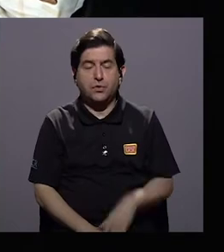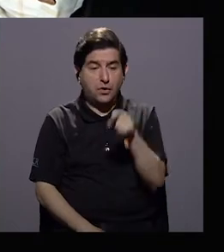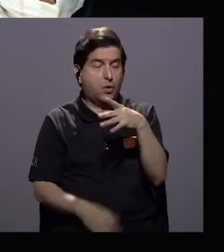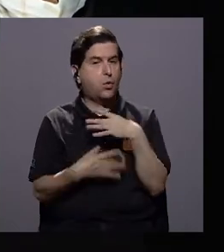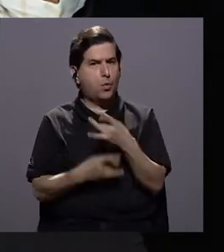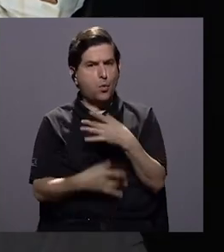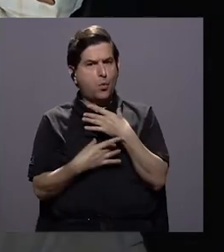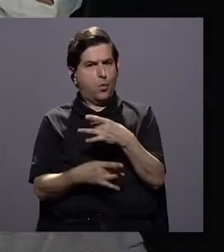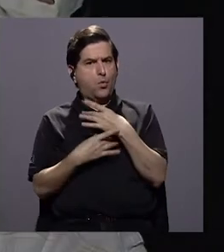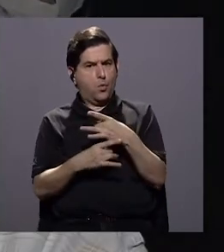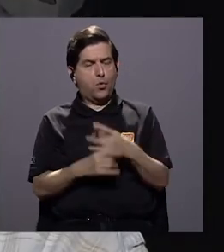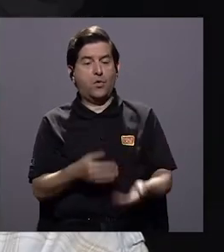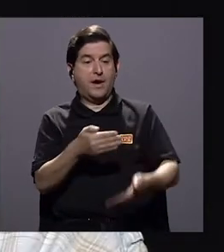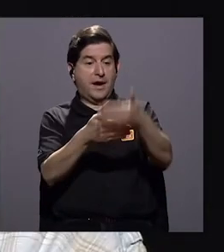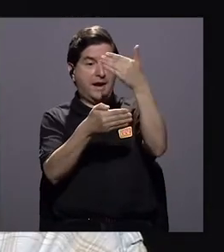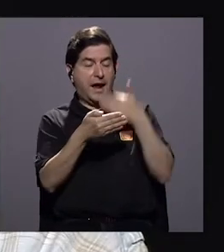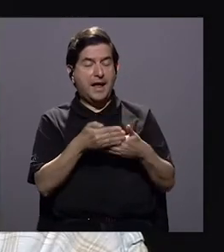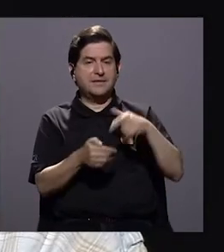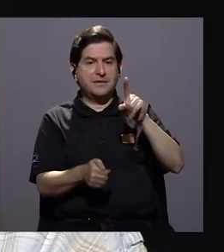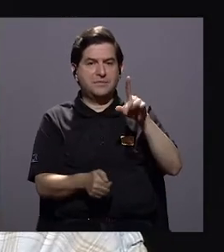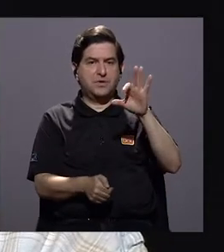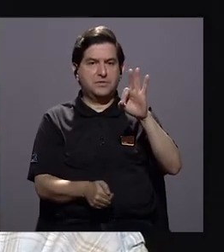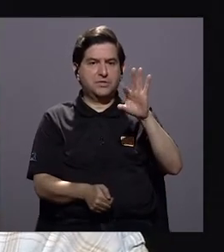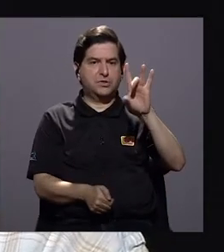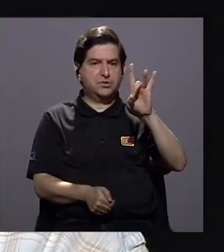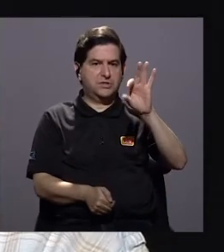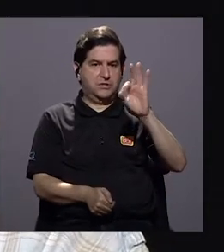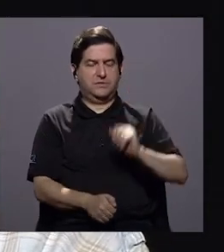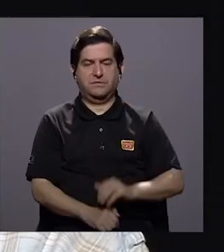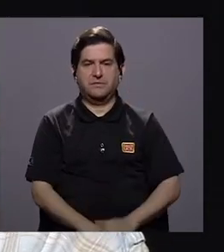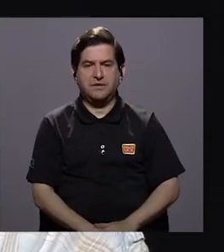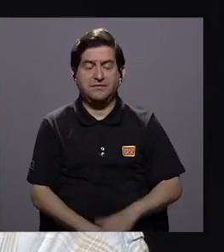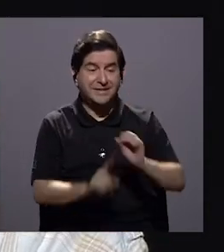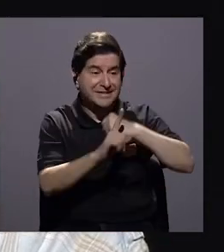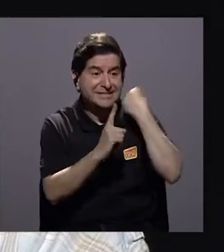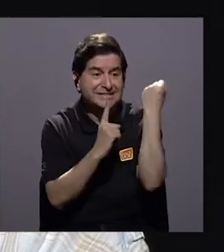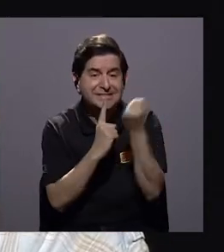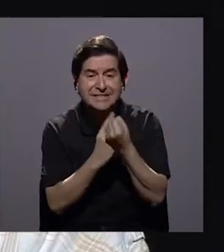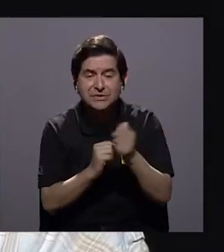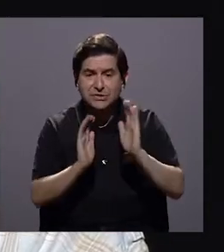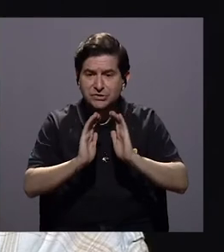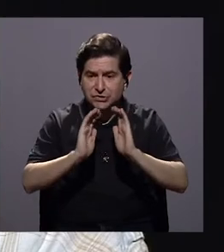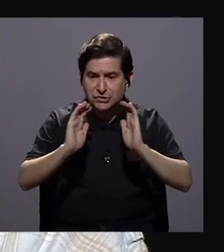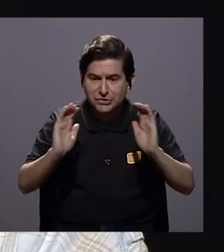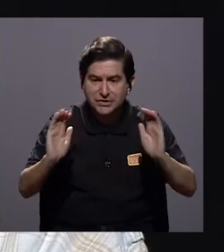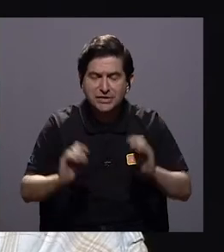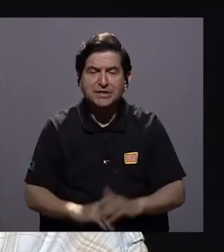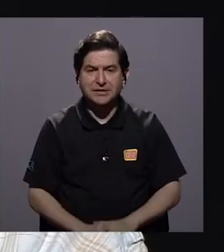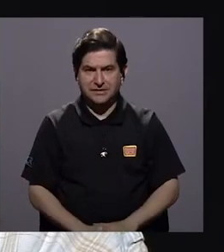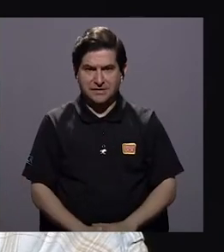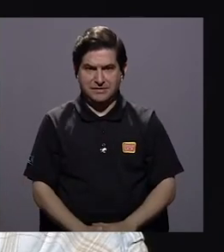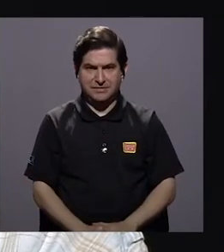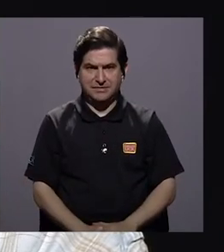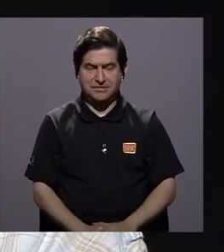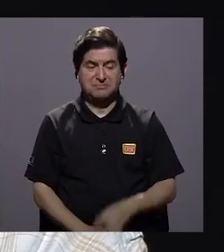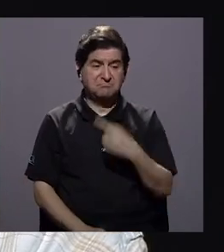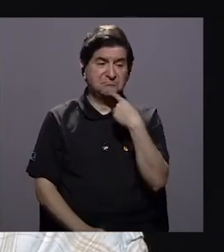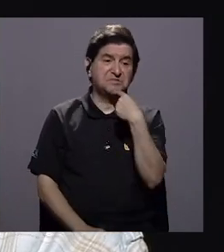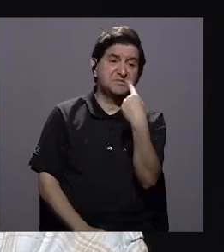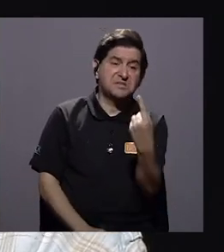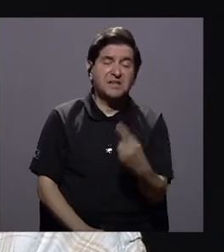sumamente interesante, que es anterior a 1989, las situaciones sobre niños y niñas se